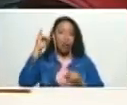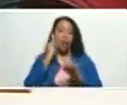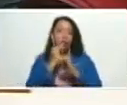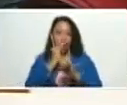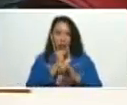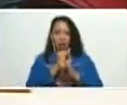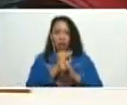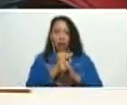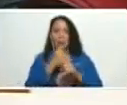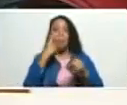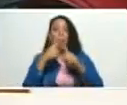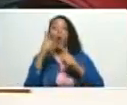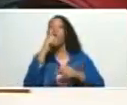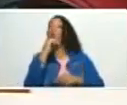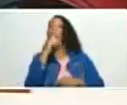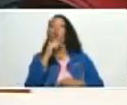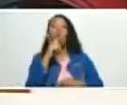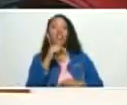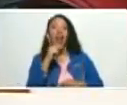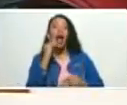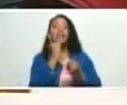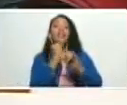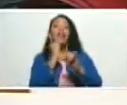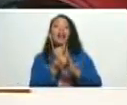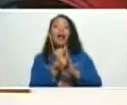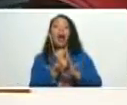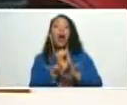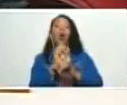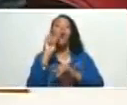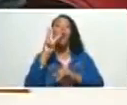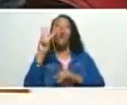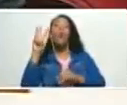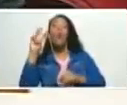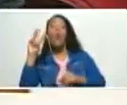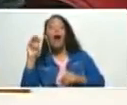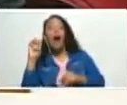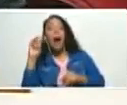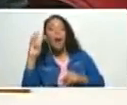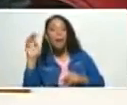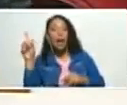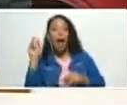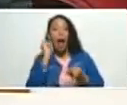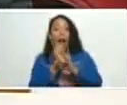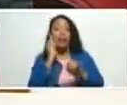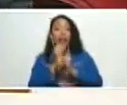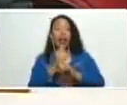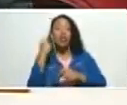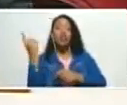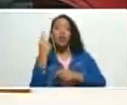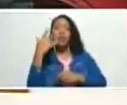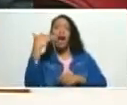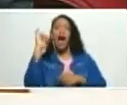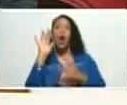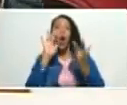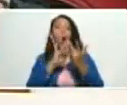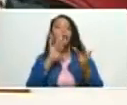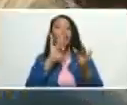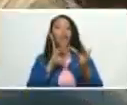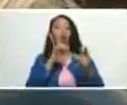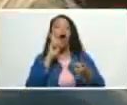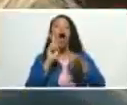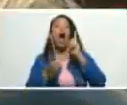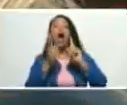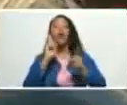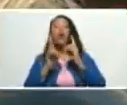pero no existían las páginas web el internet de entonces existía para uno conectarse con algunas